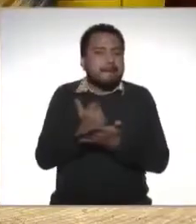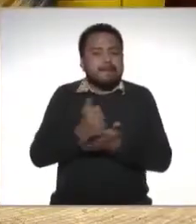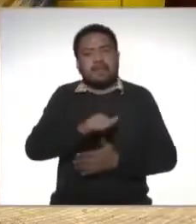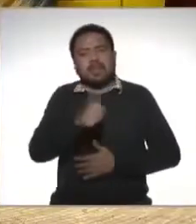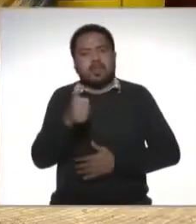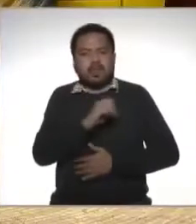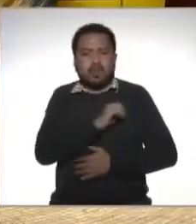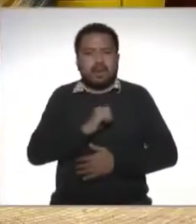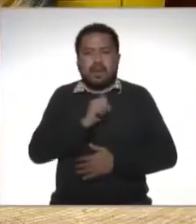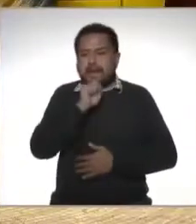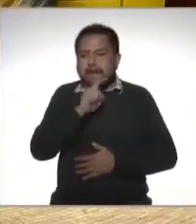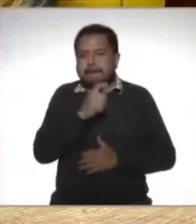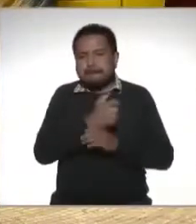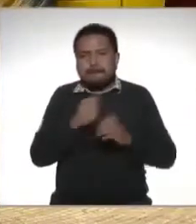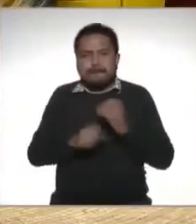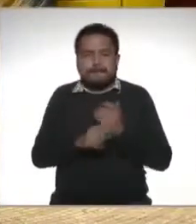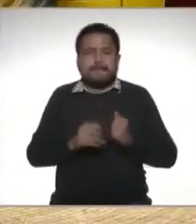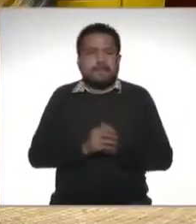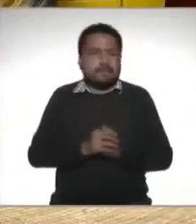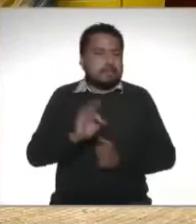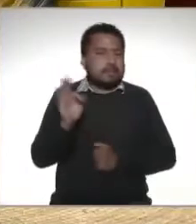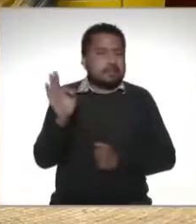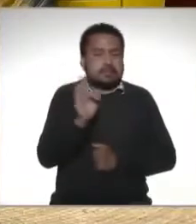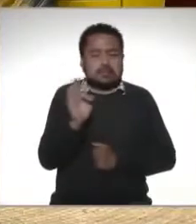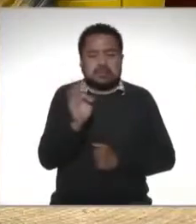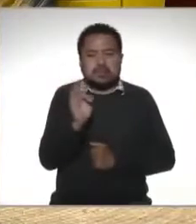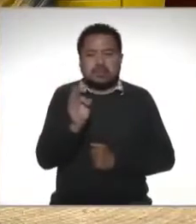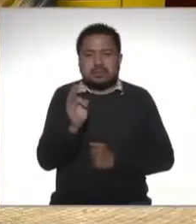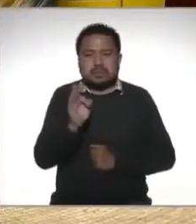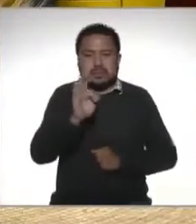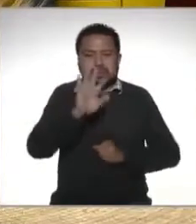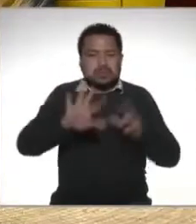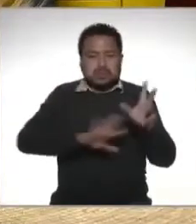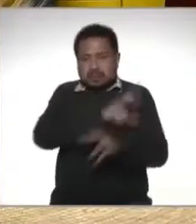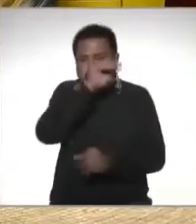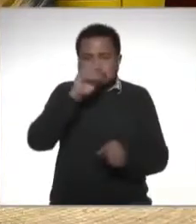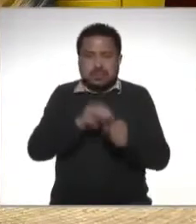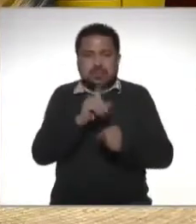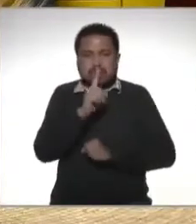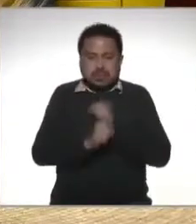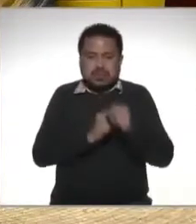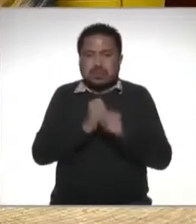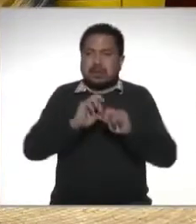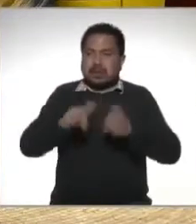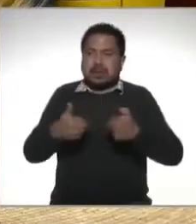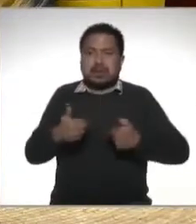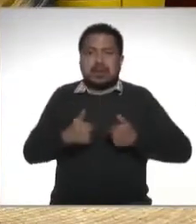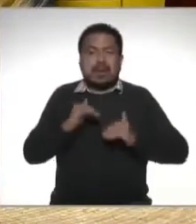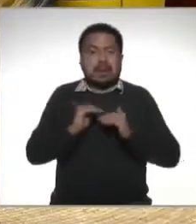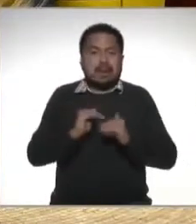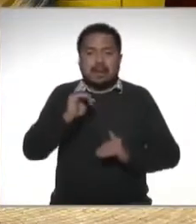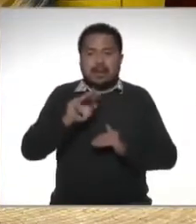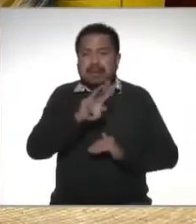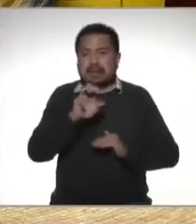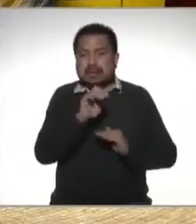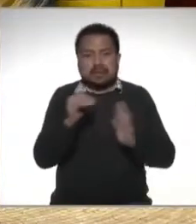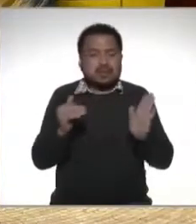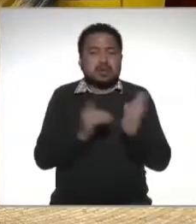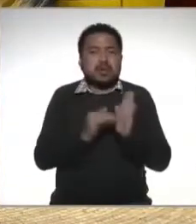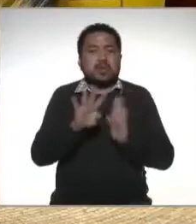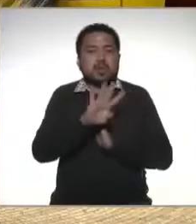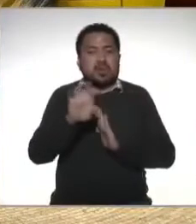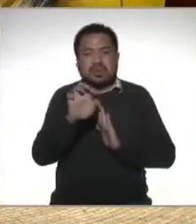obligaciones u otras condiciones si en el en la totalidad del año recibiste más de 300 mil pesos